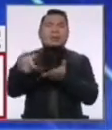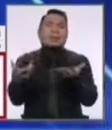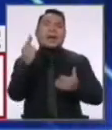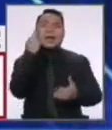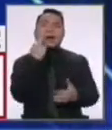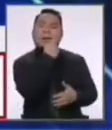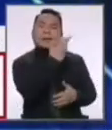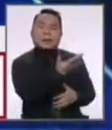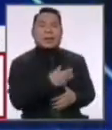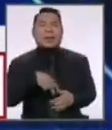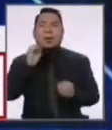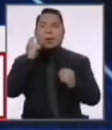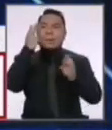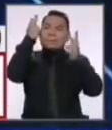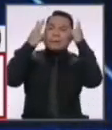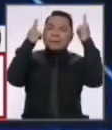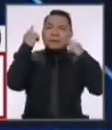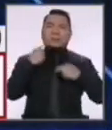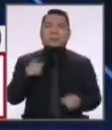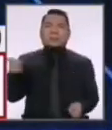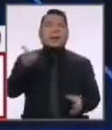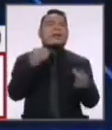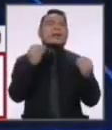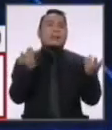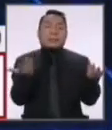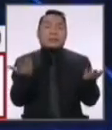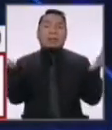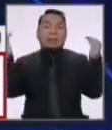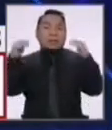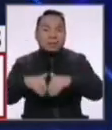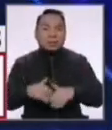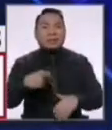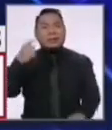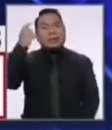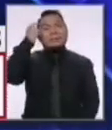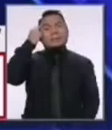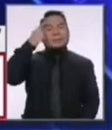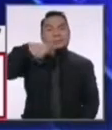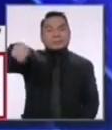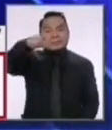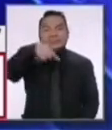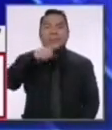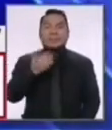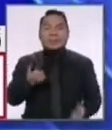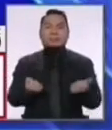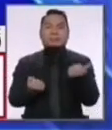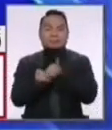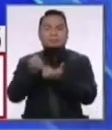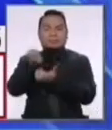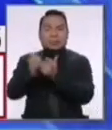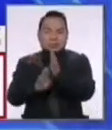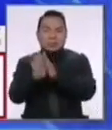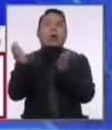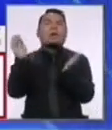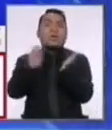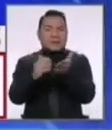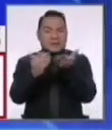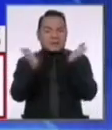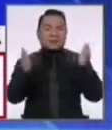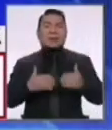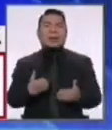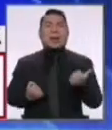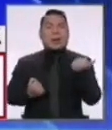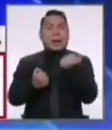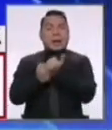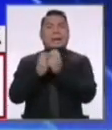restaurante, la peluquería, ¿quién piensa en ellos? Primero que nada, tenemos que pensar en darles un puente para que puedan, les acaban de cerrar de nuevo, un